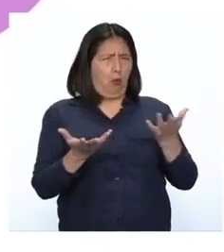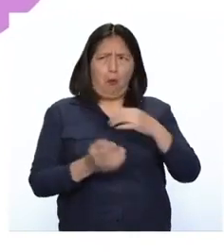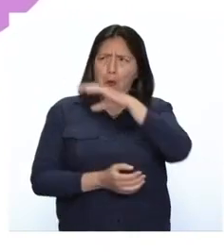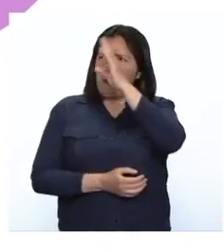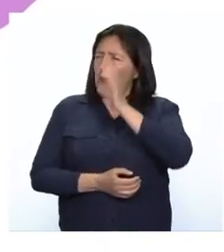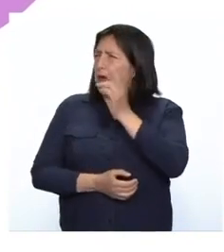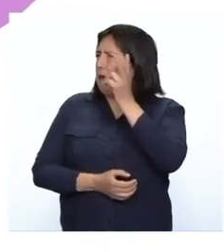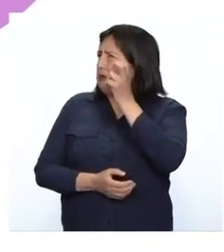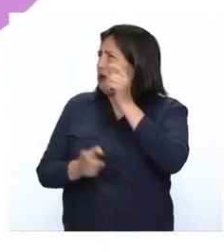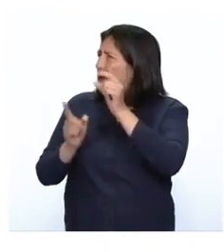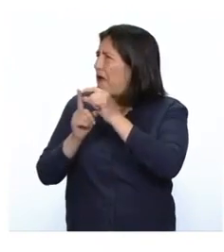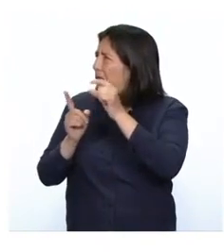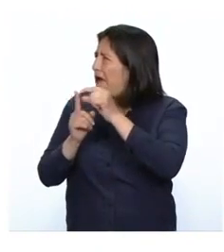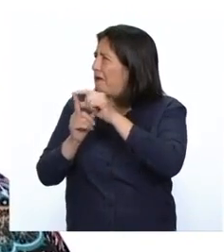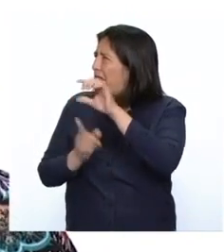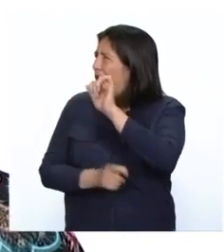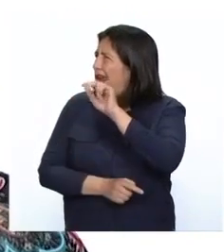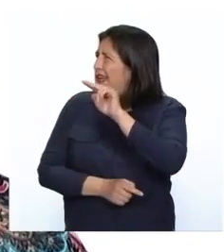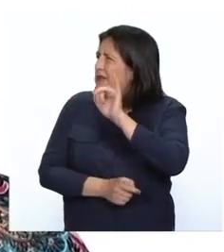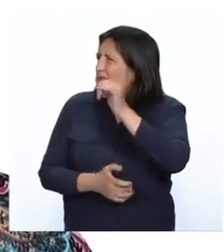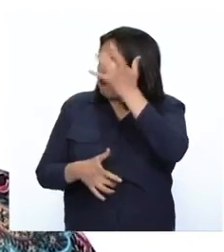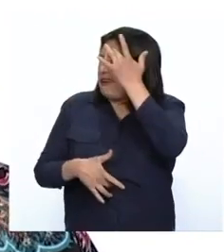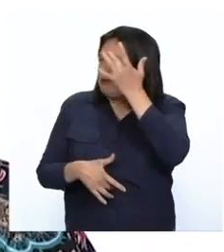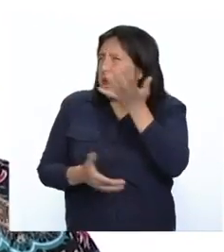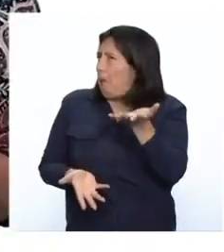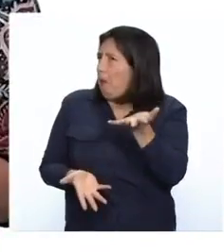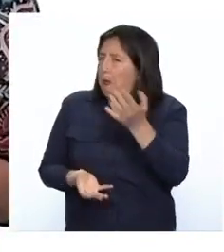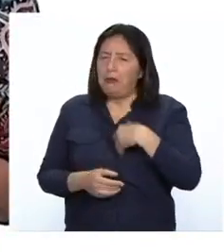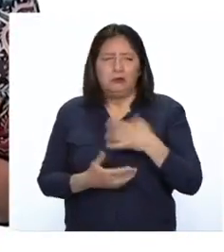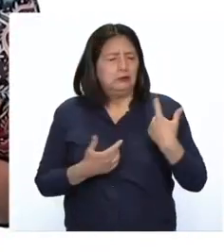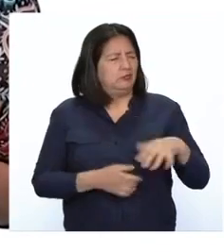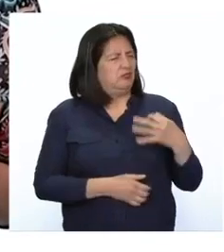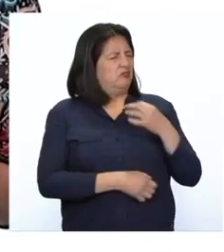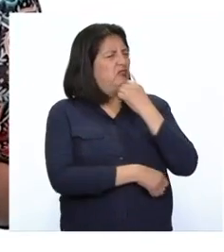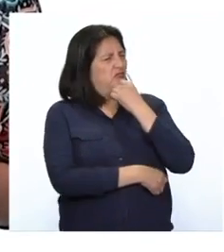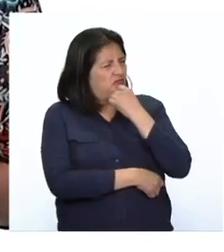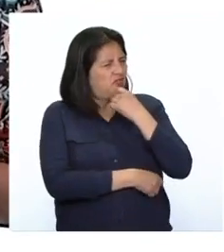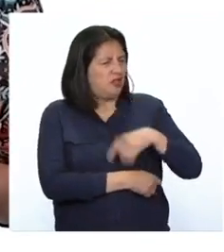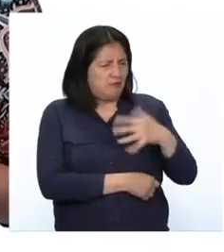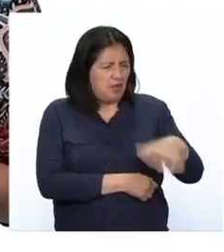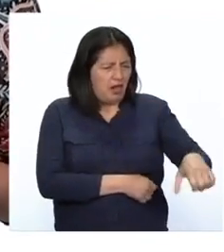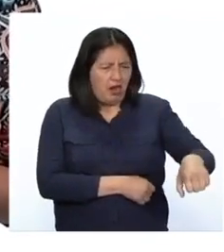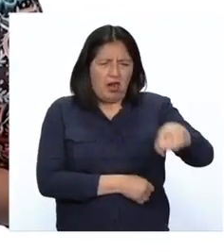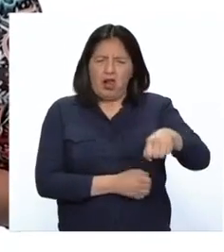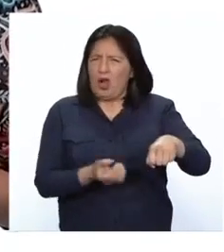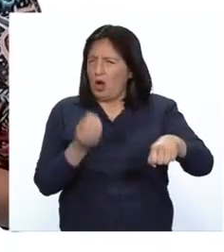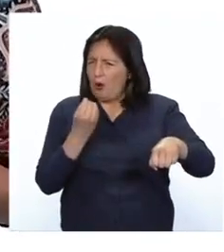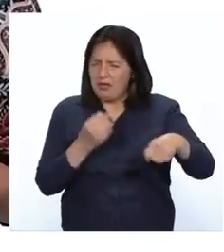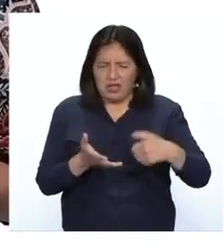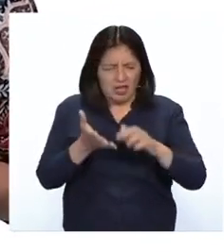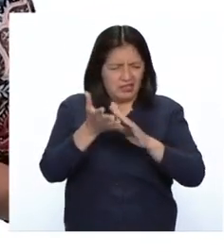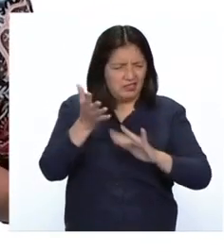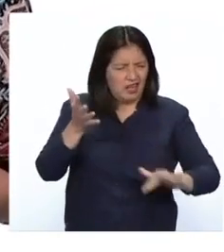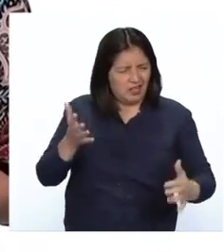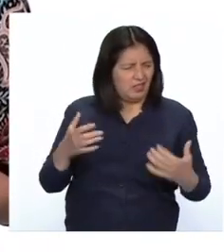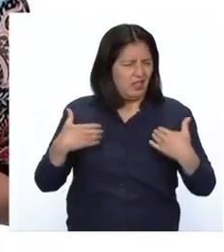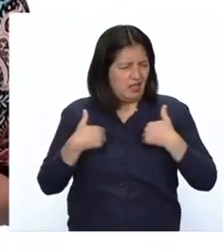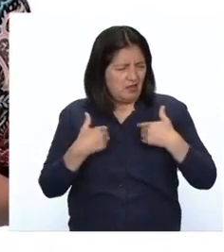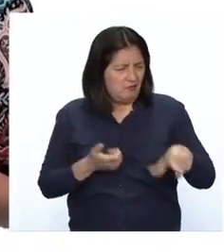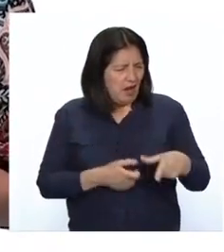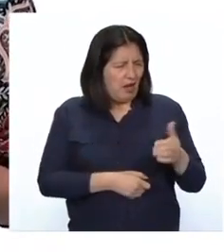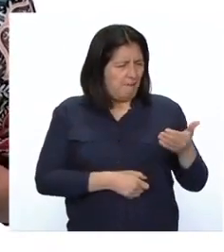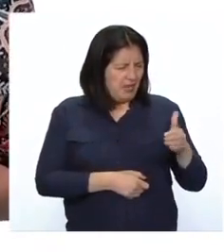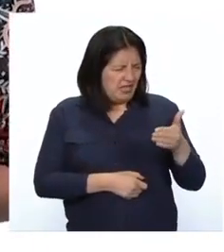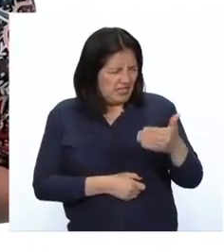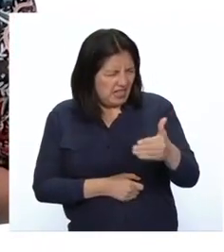había escuchado sobre esta enfermedad. Desde entonces, siempre traía como lonchera, sangrecita, pescados de